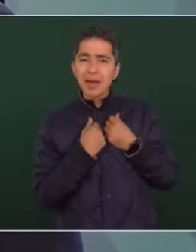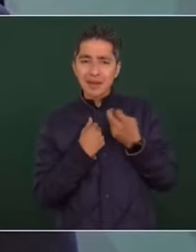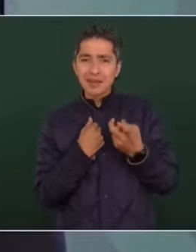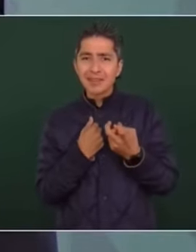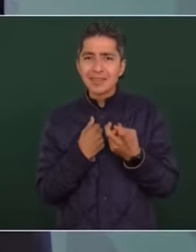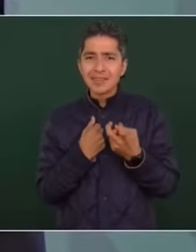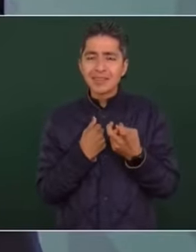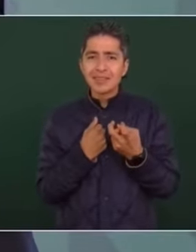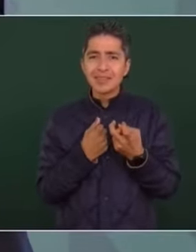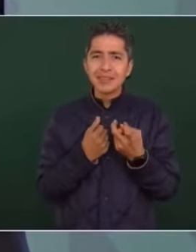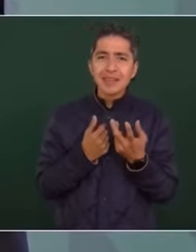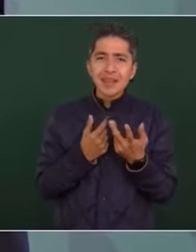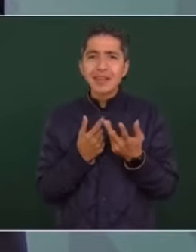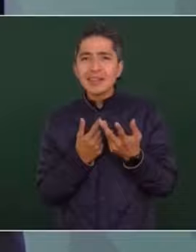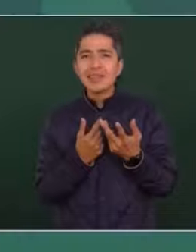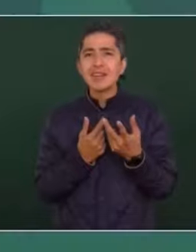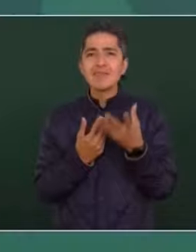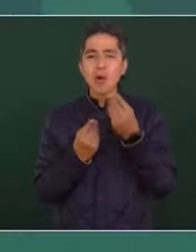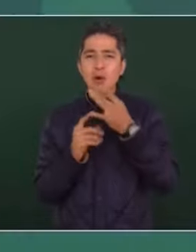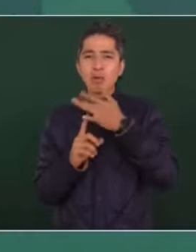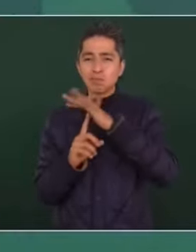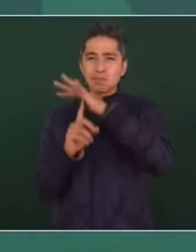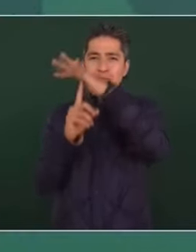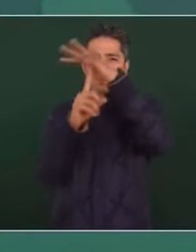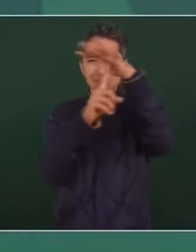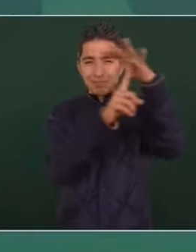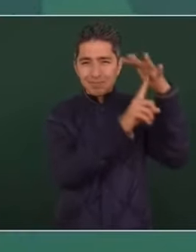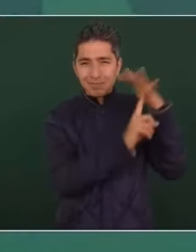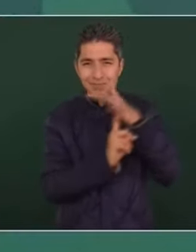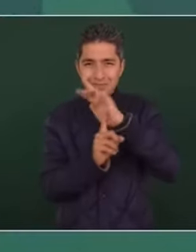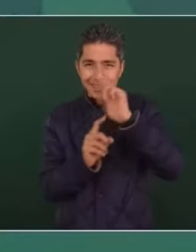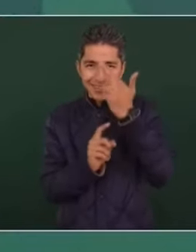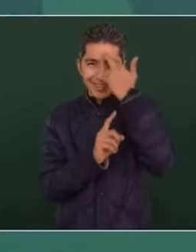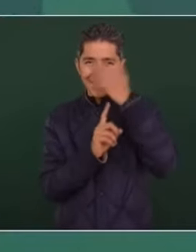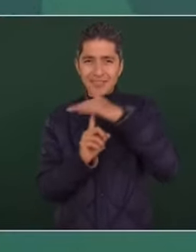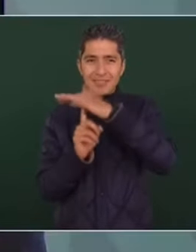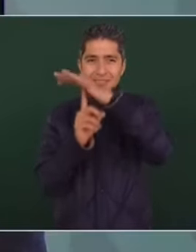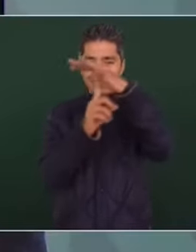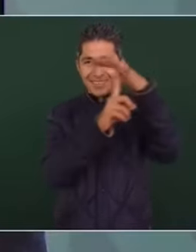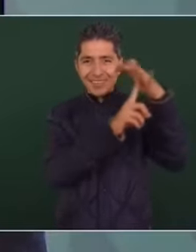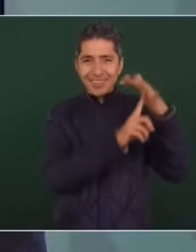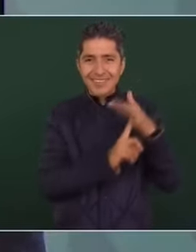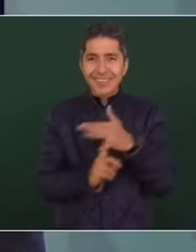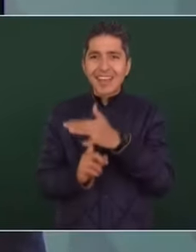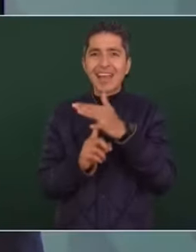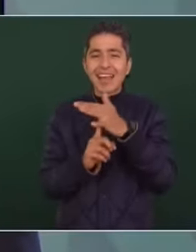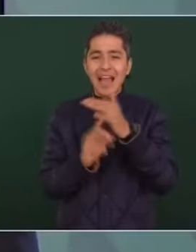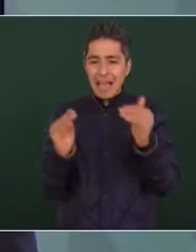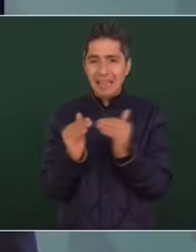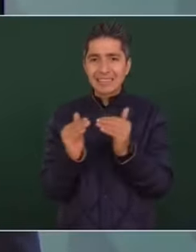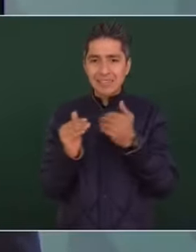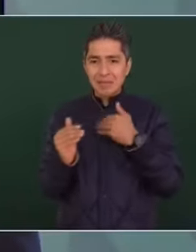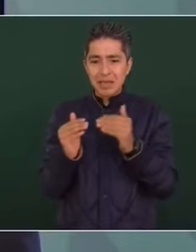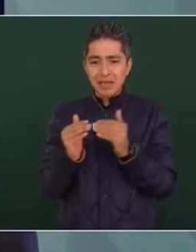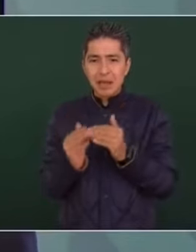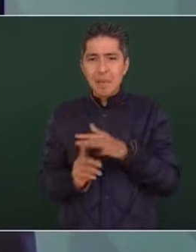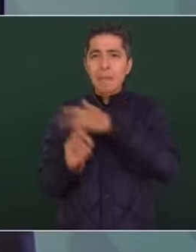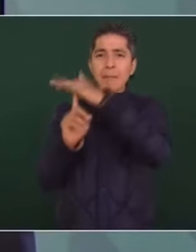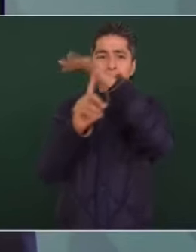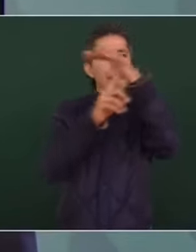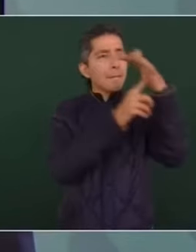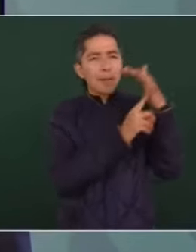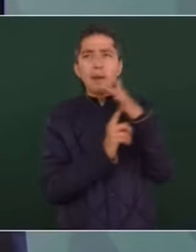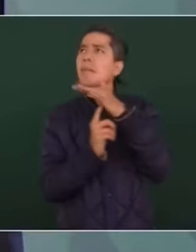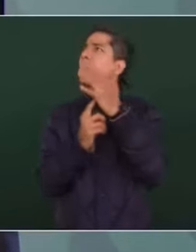sobrevolaban los helicópteros por encima de la casa. Agradezco